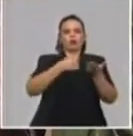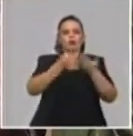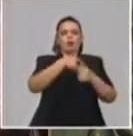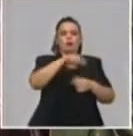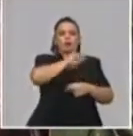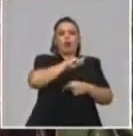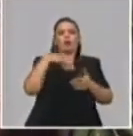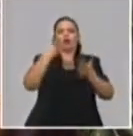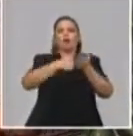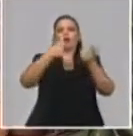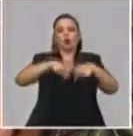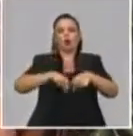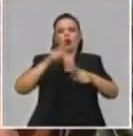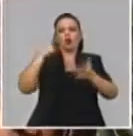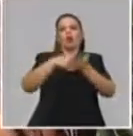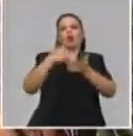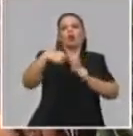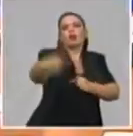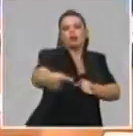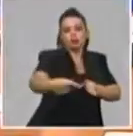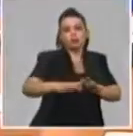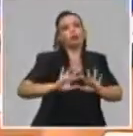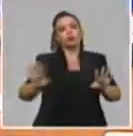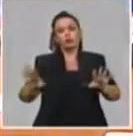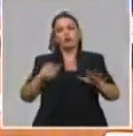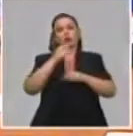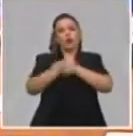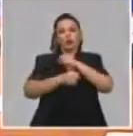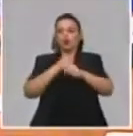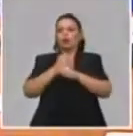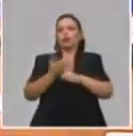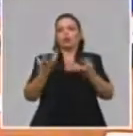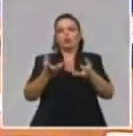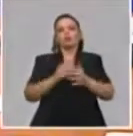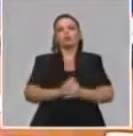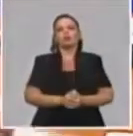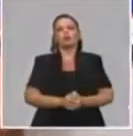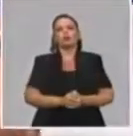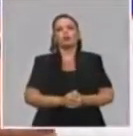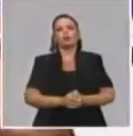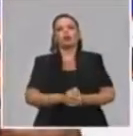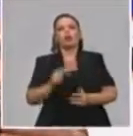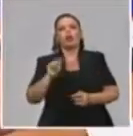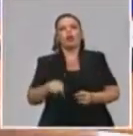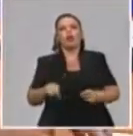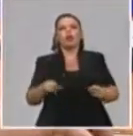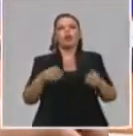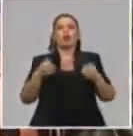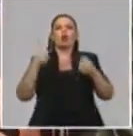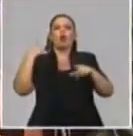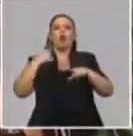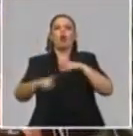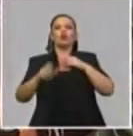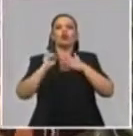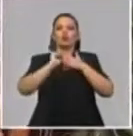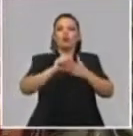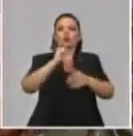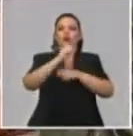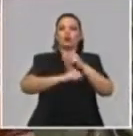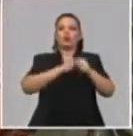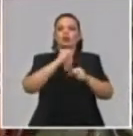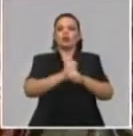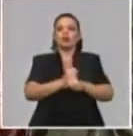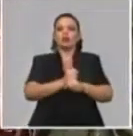periodo determinado. Eso nos ha ayudado a Gamelé a abrir un nuevo servicio en Villadiana. Correcto. ¿Cómo es este servicio en Villadiana? Nosotros, por supuesto, tenemos una